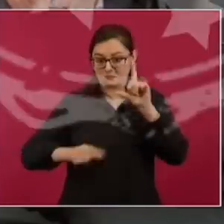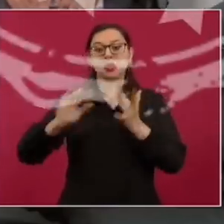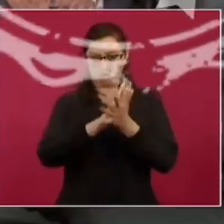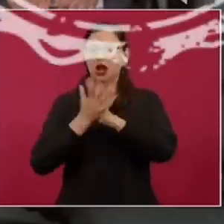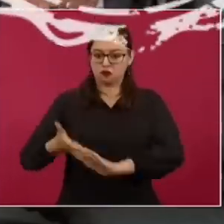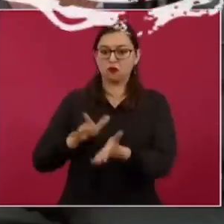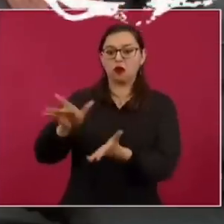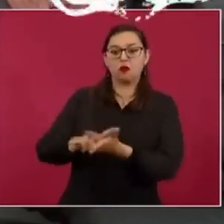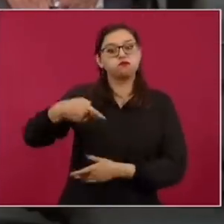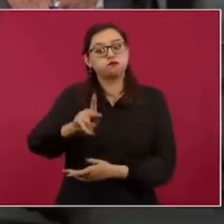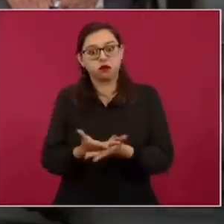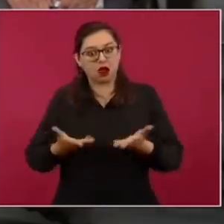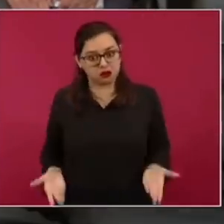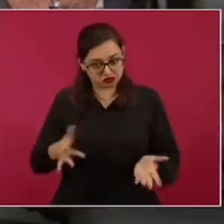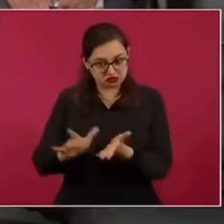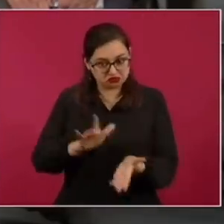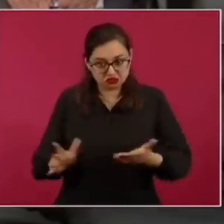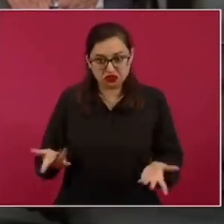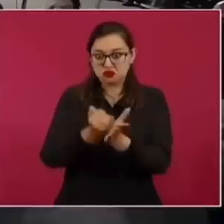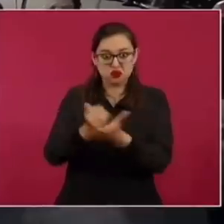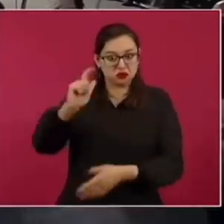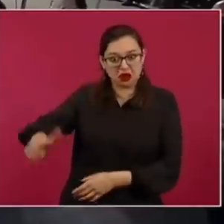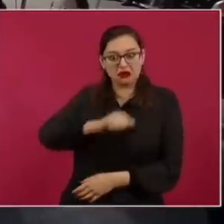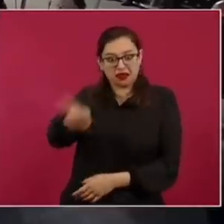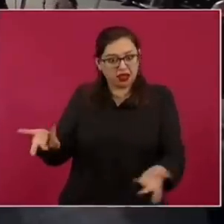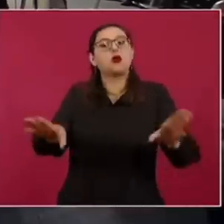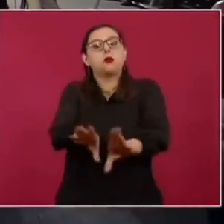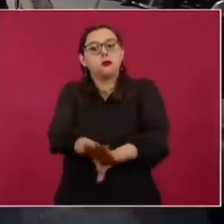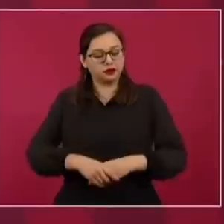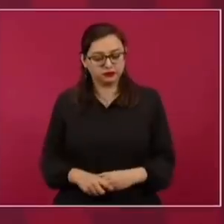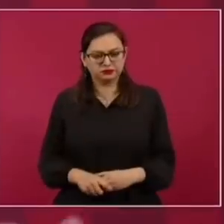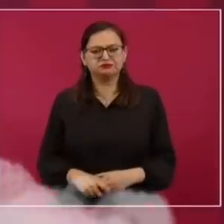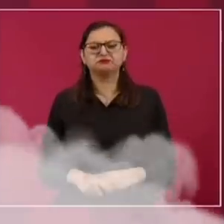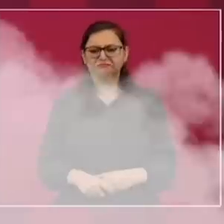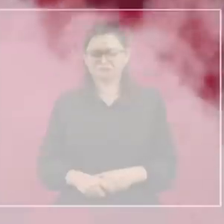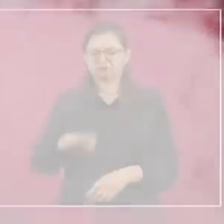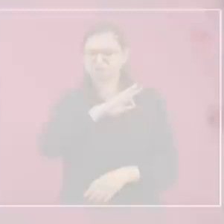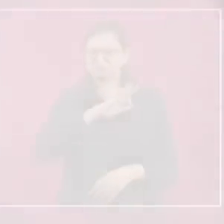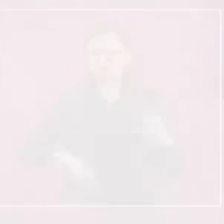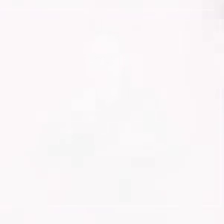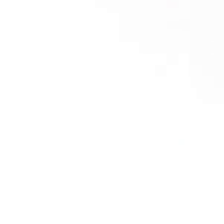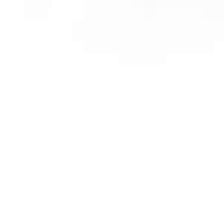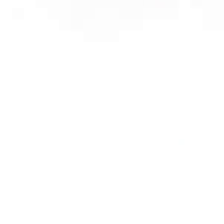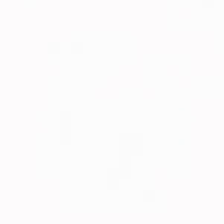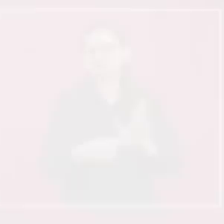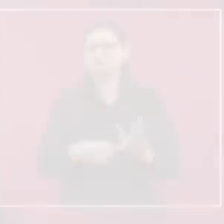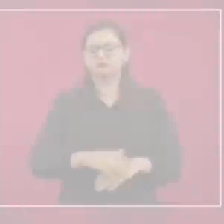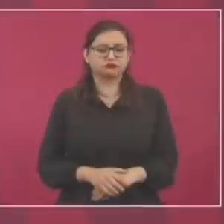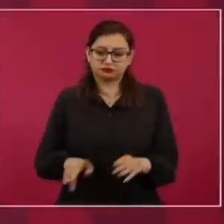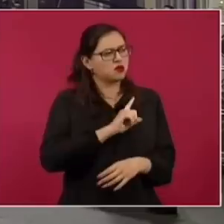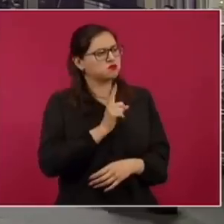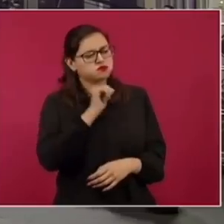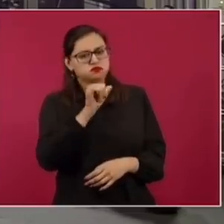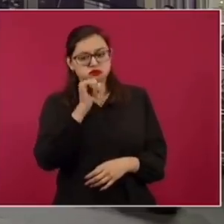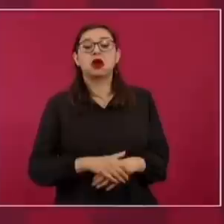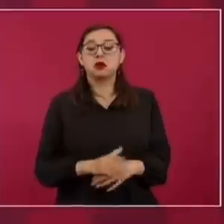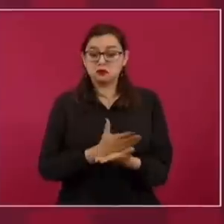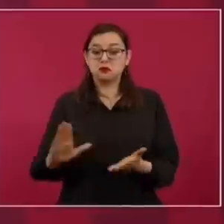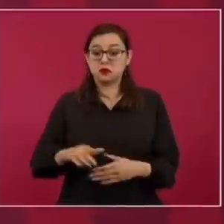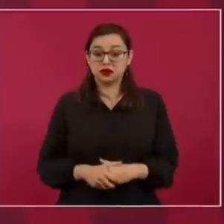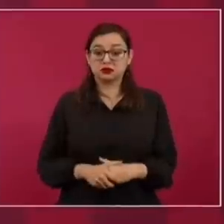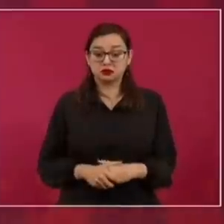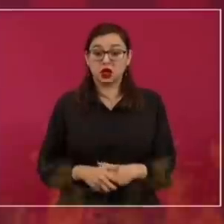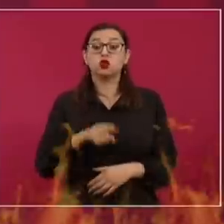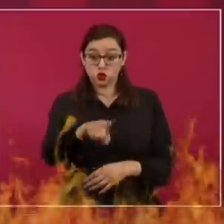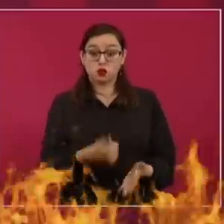Usted está encabezando, pero ¿ese apoyo sí se ve, presidente, cuando deben impuestos? Sí, vamos a dar a conocer la lista, de nuevo, y lo que tengamos. Me ayudas tú,